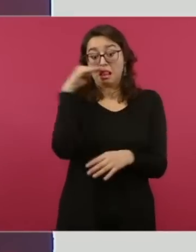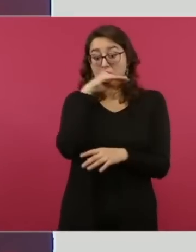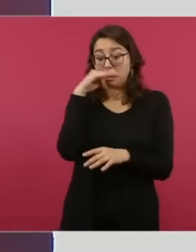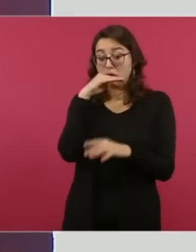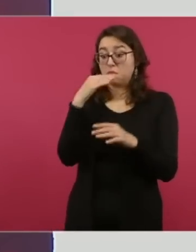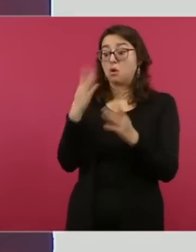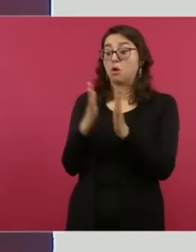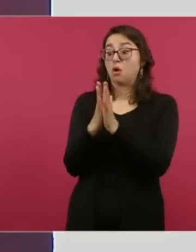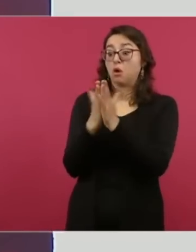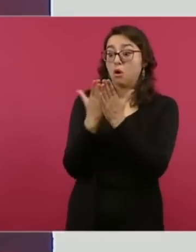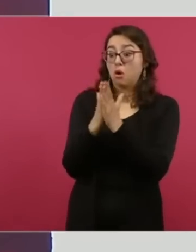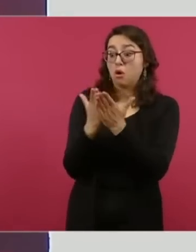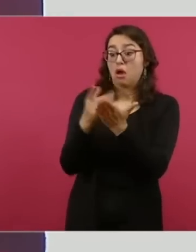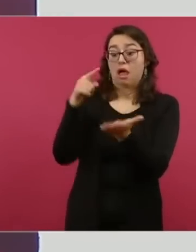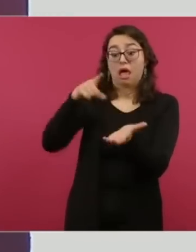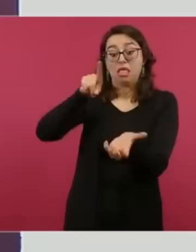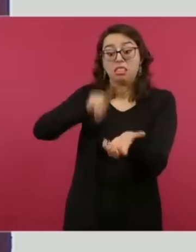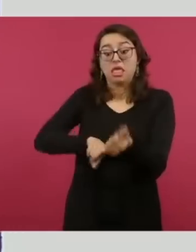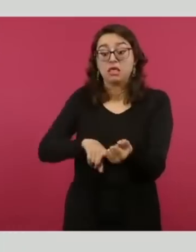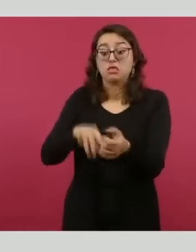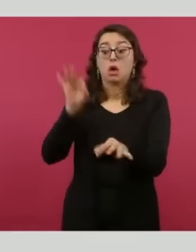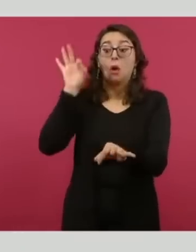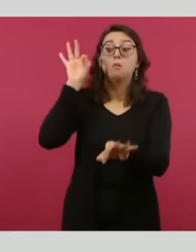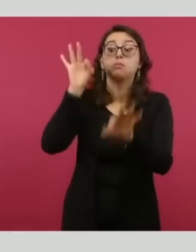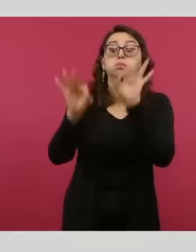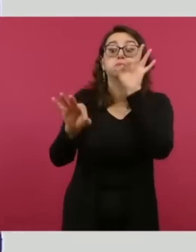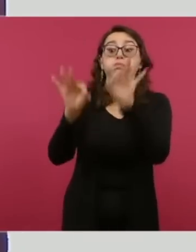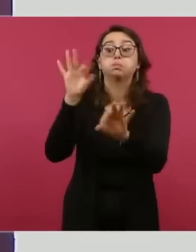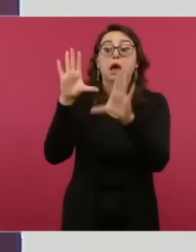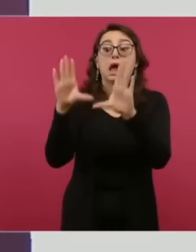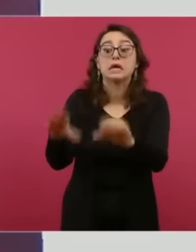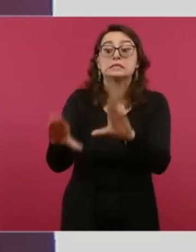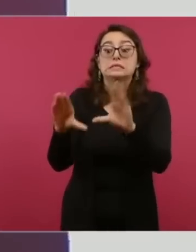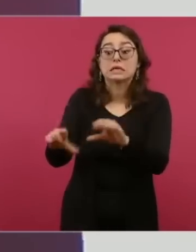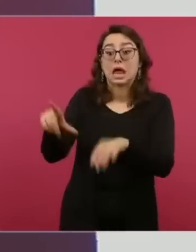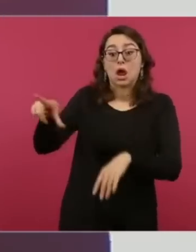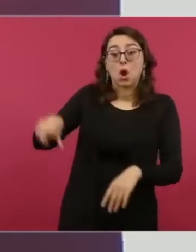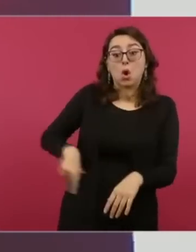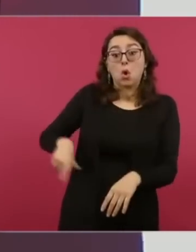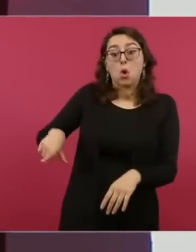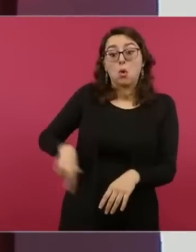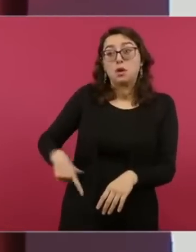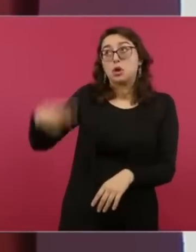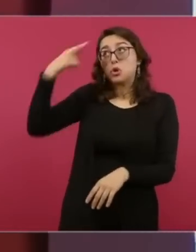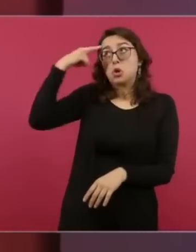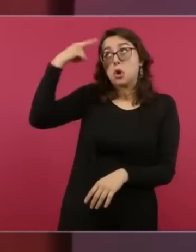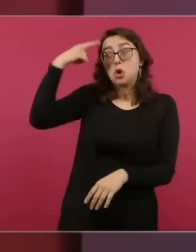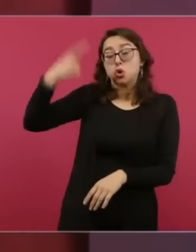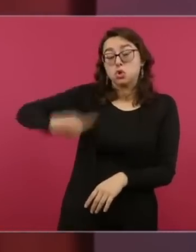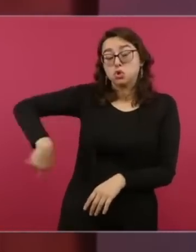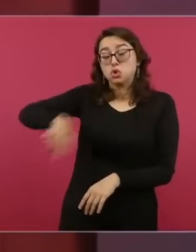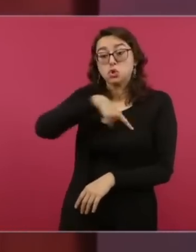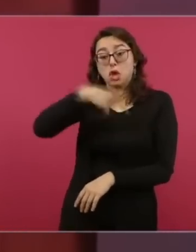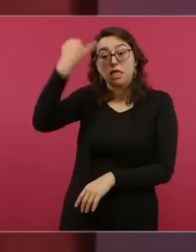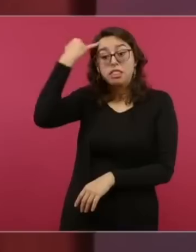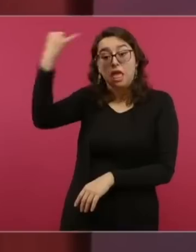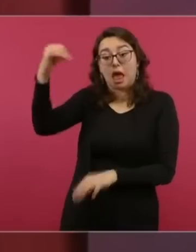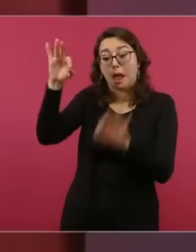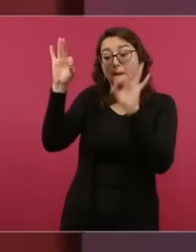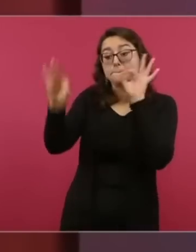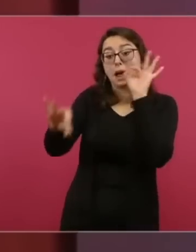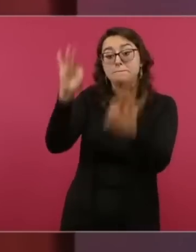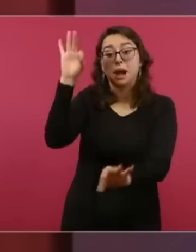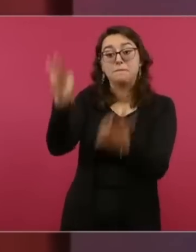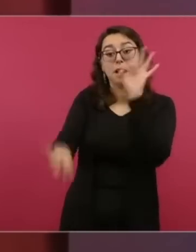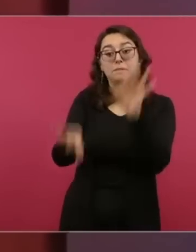la que según sus ocultos guías estábamos imponiendo a los escolares mediante el reparto de los libros de